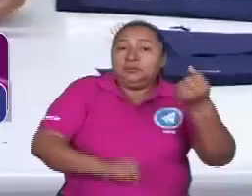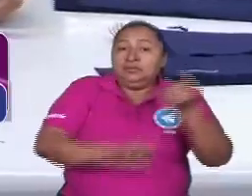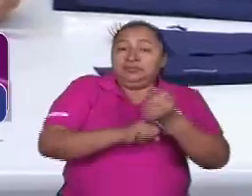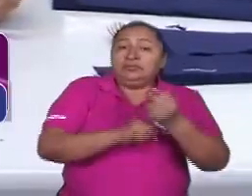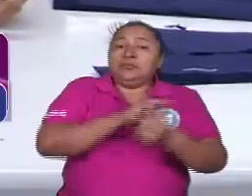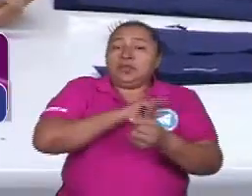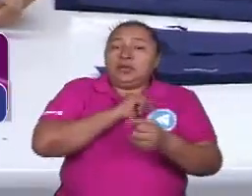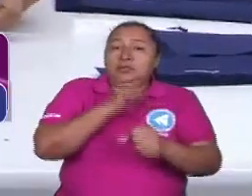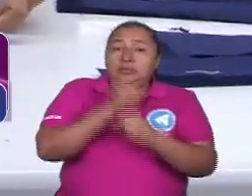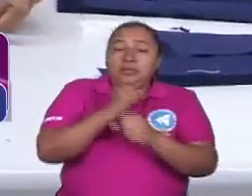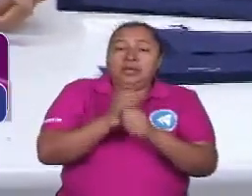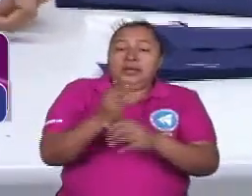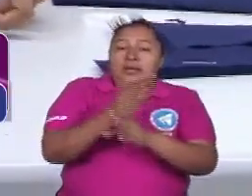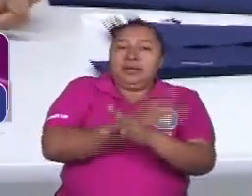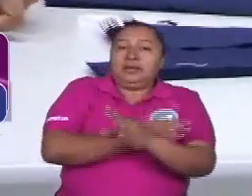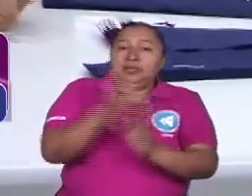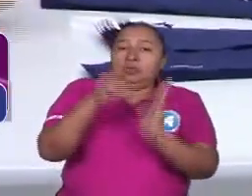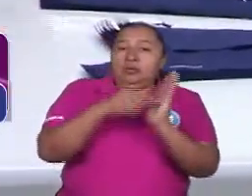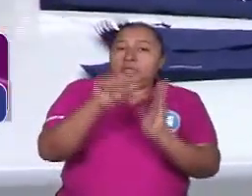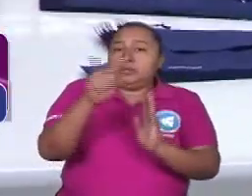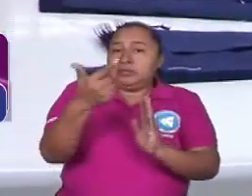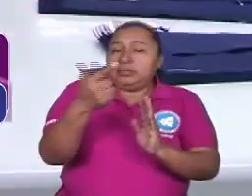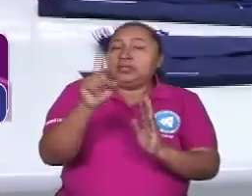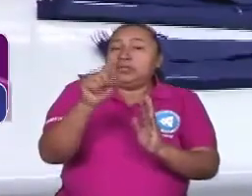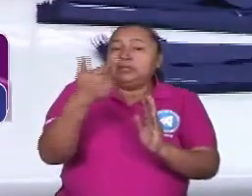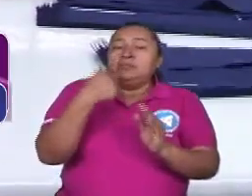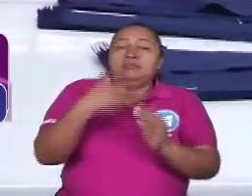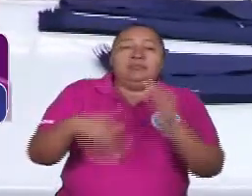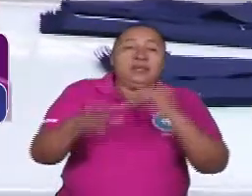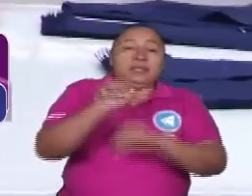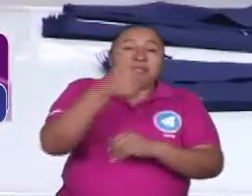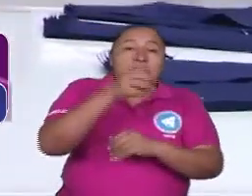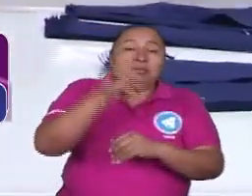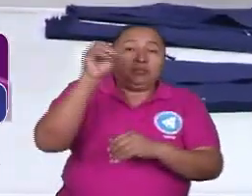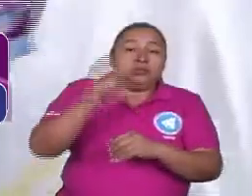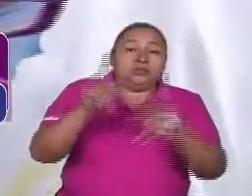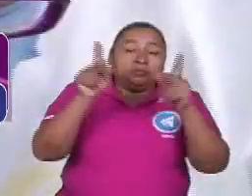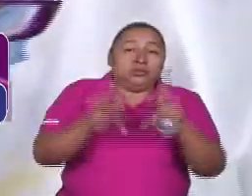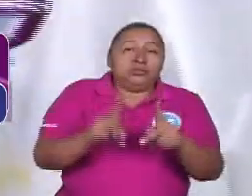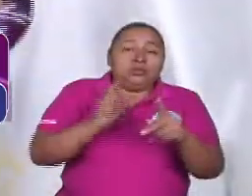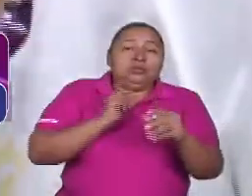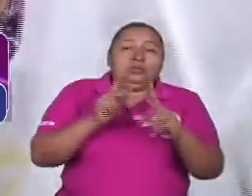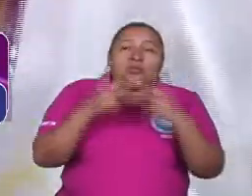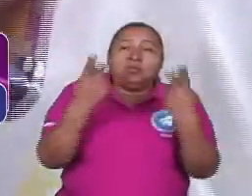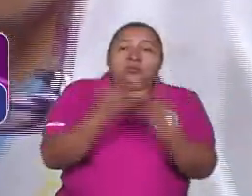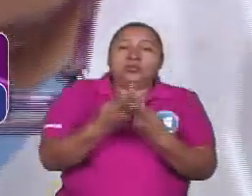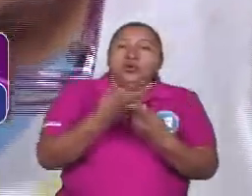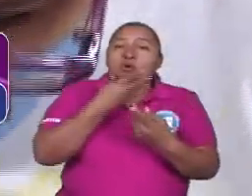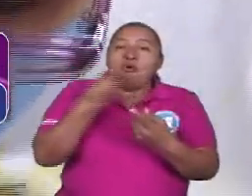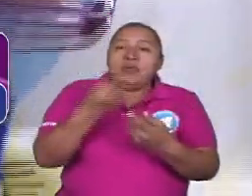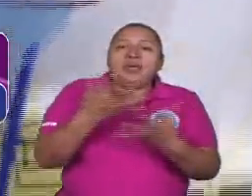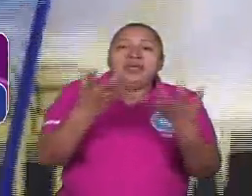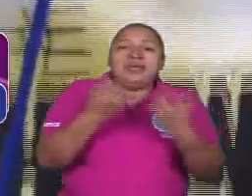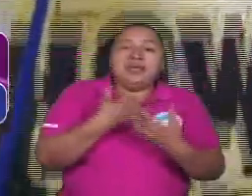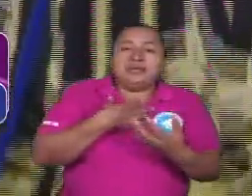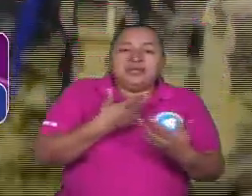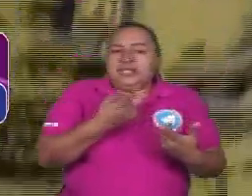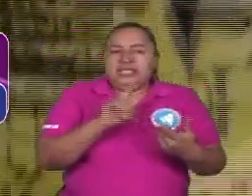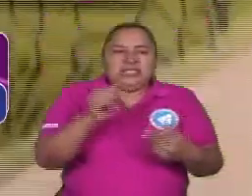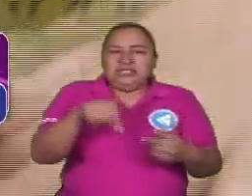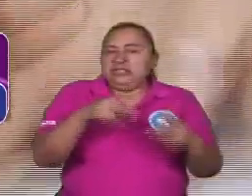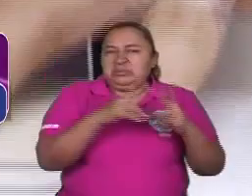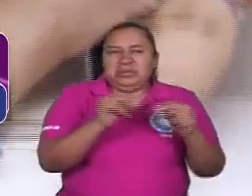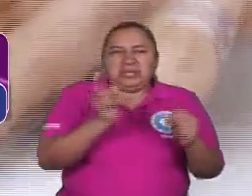planteamientos hasta el 2007 más del 60% de la población nicaragüense específicamente la población joven quería emigrar miraba como opción